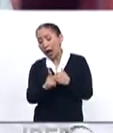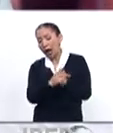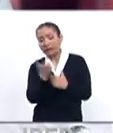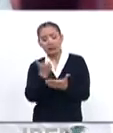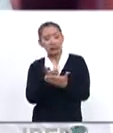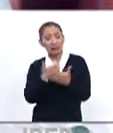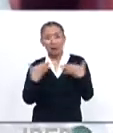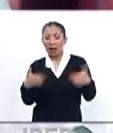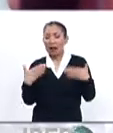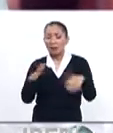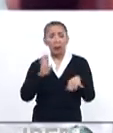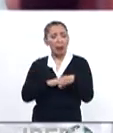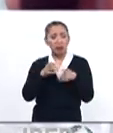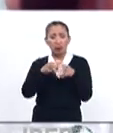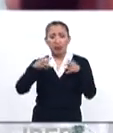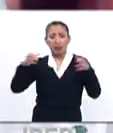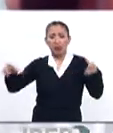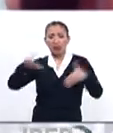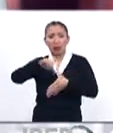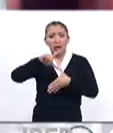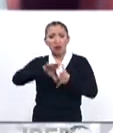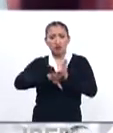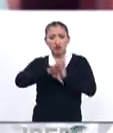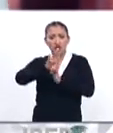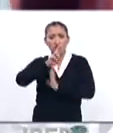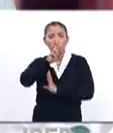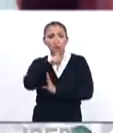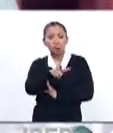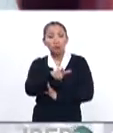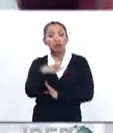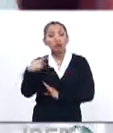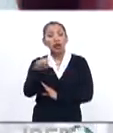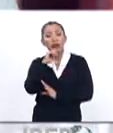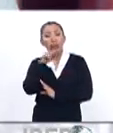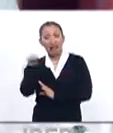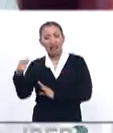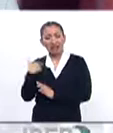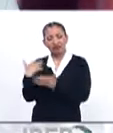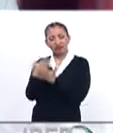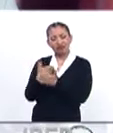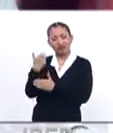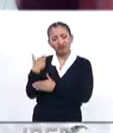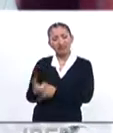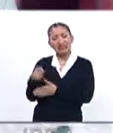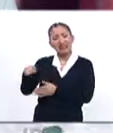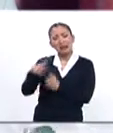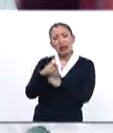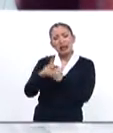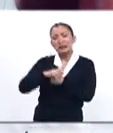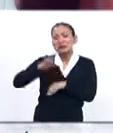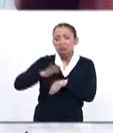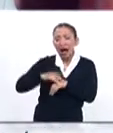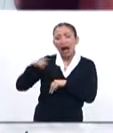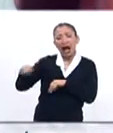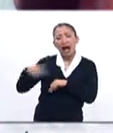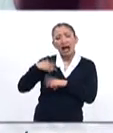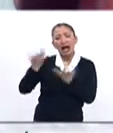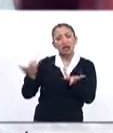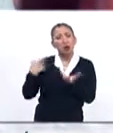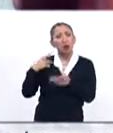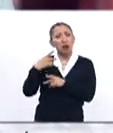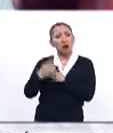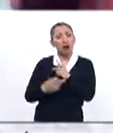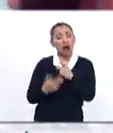economía panameña es la economía que más crece en América Latina, pero también es la economía que es el país que tiene una de las